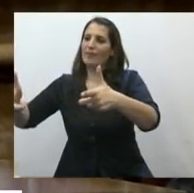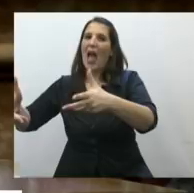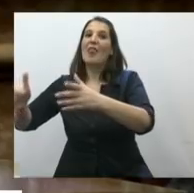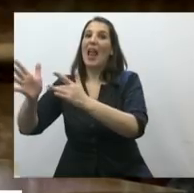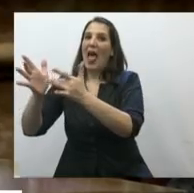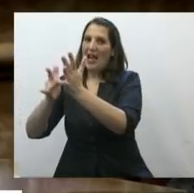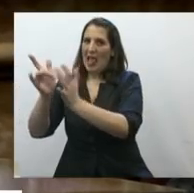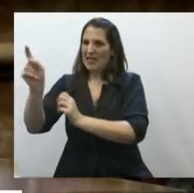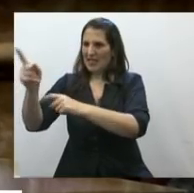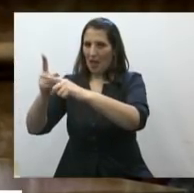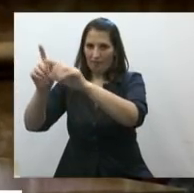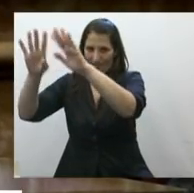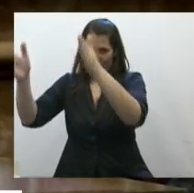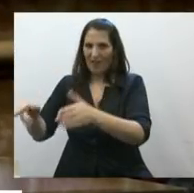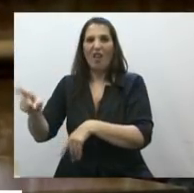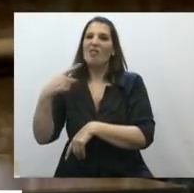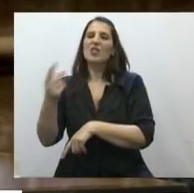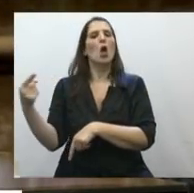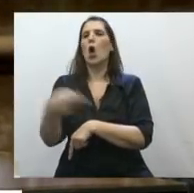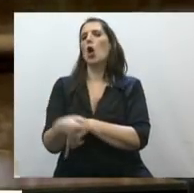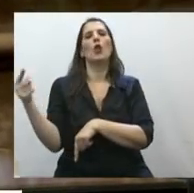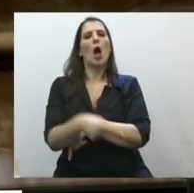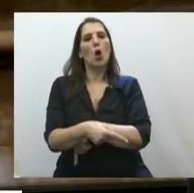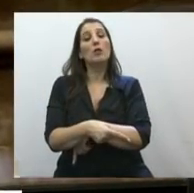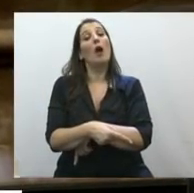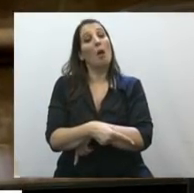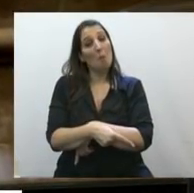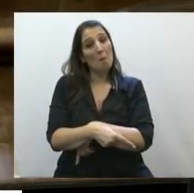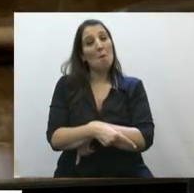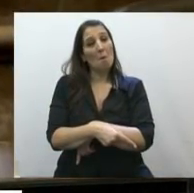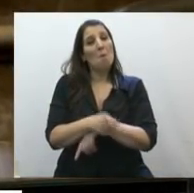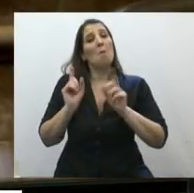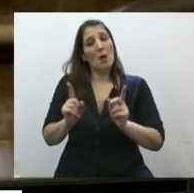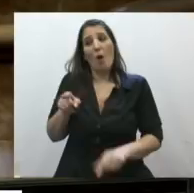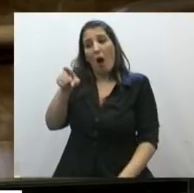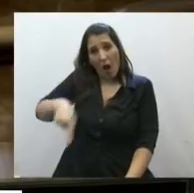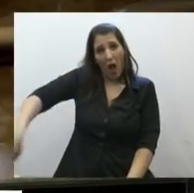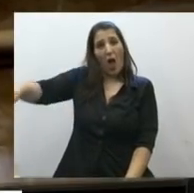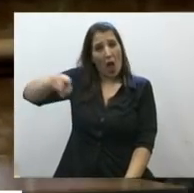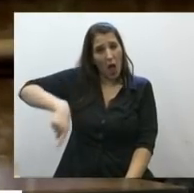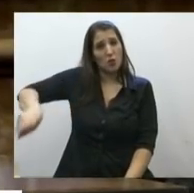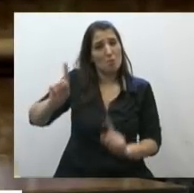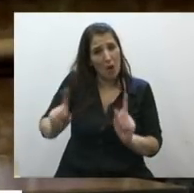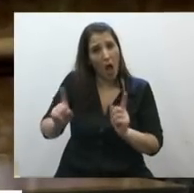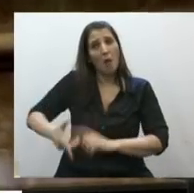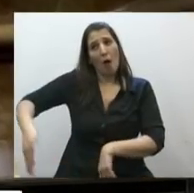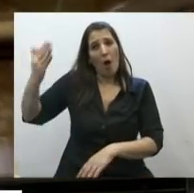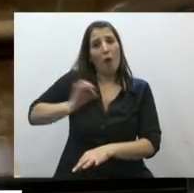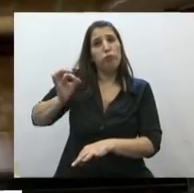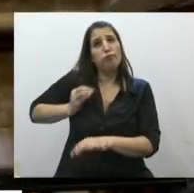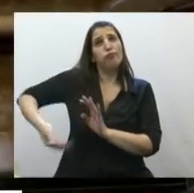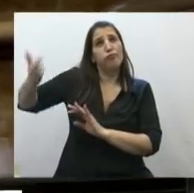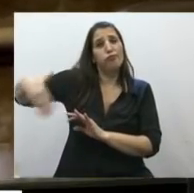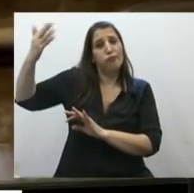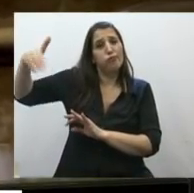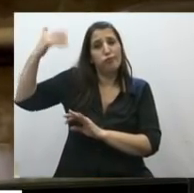oponen a esta ley, también fueron ellos, también fueron estos sectores, entre otros, conservadores, retrógrados, que no están siempre a la